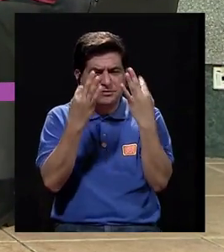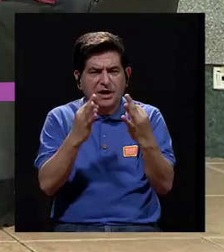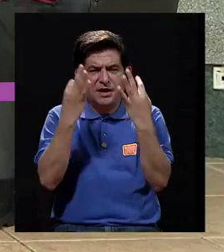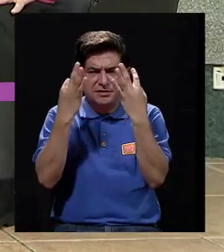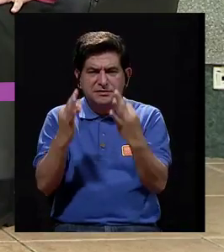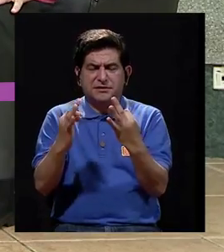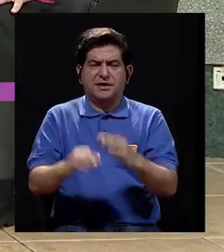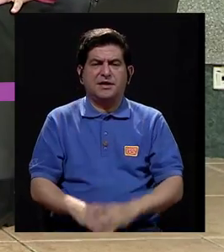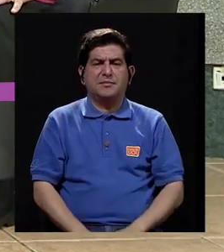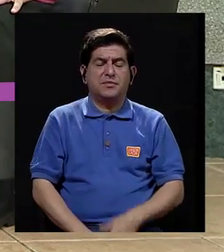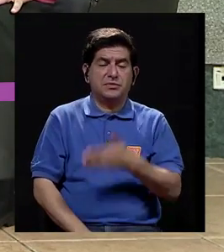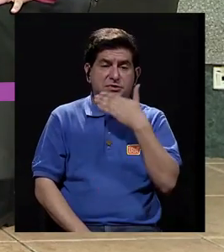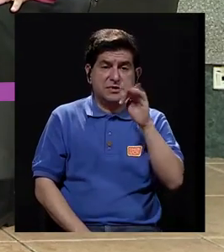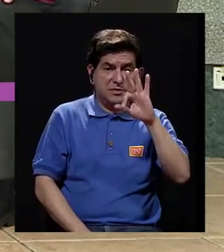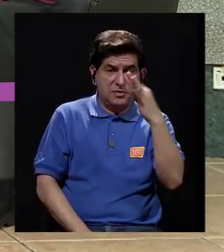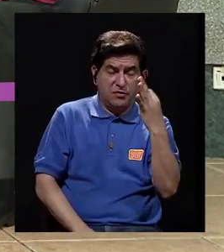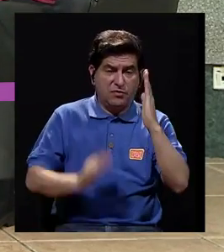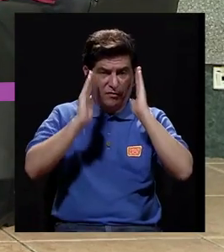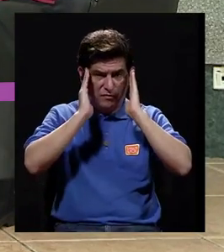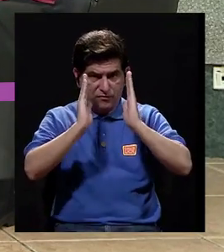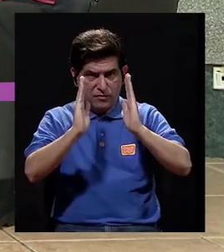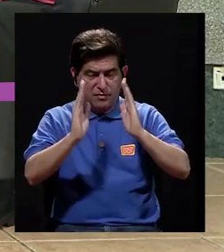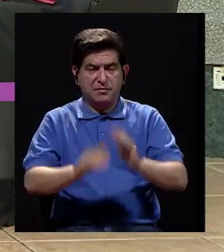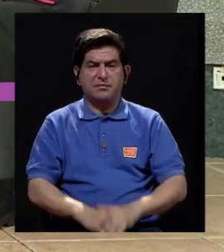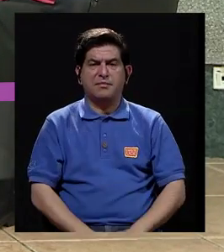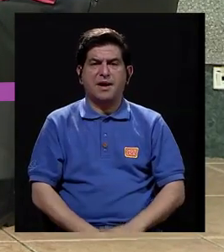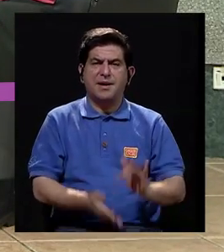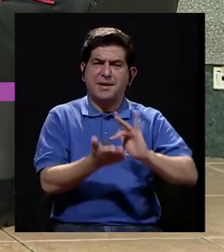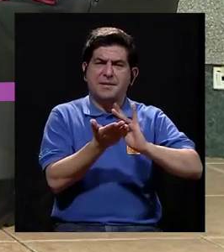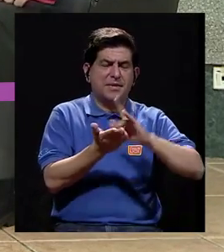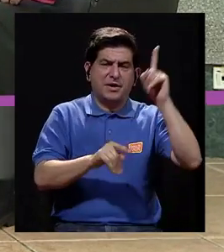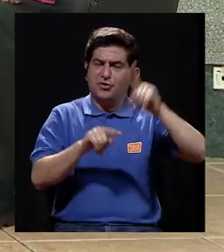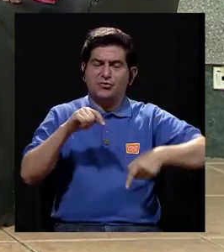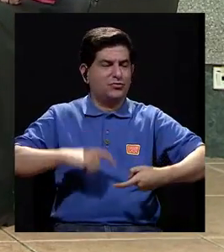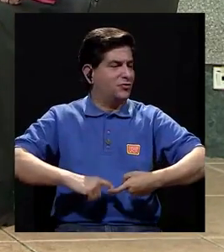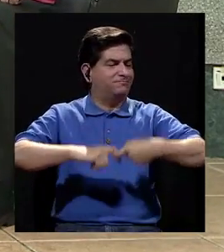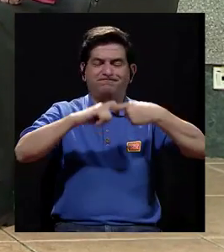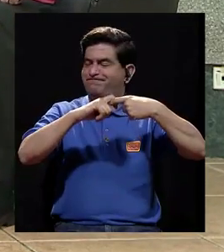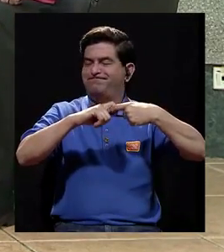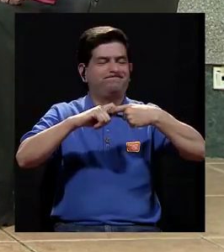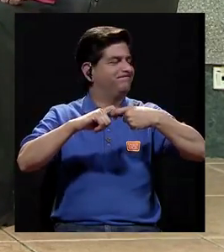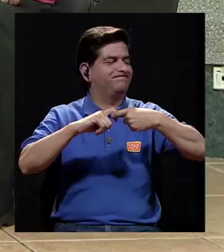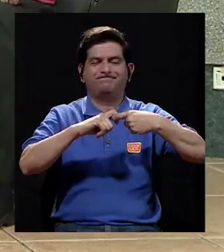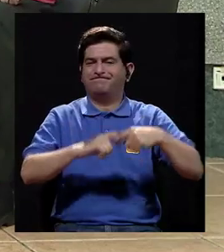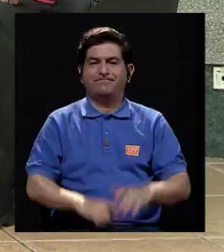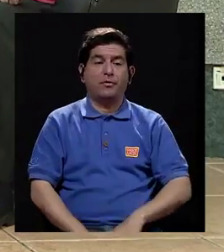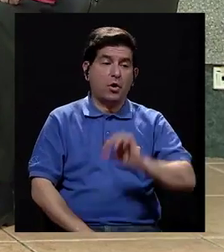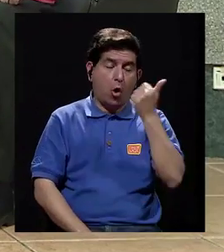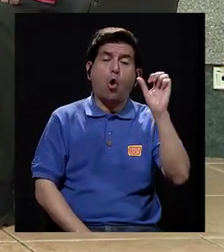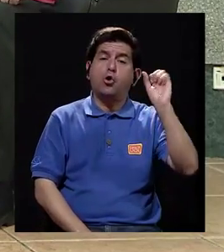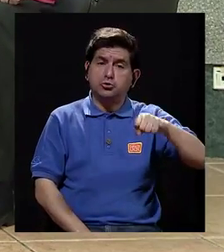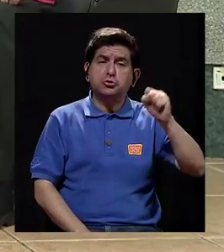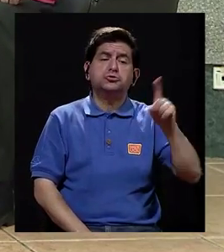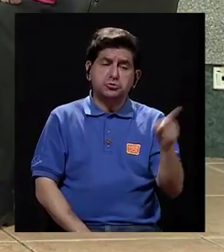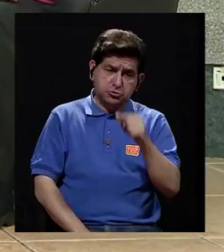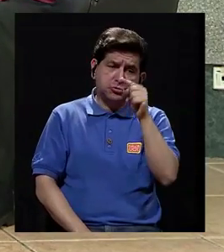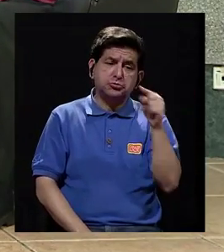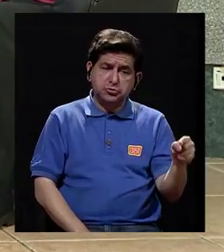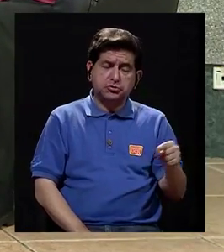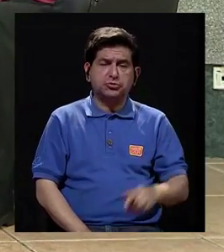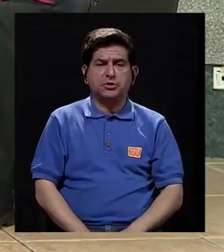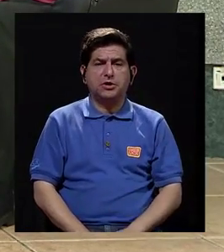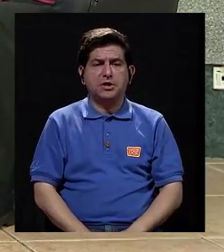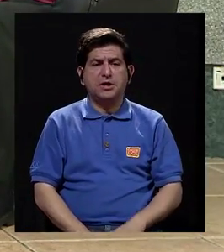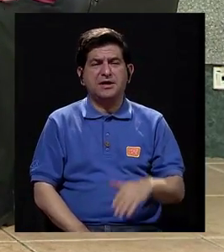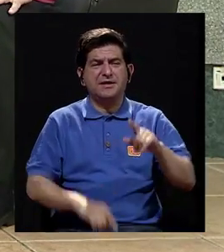llevarlo a la mejor forma porque muchos medicamentos no se pueden suspender, ¿verdad? Y otros sí se pueden quitar,